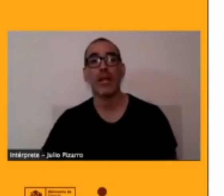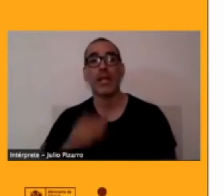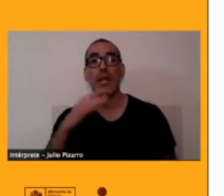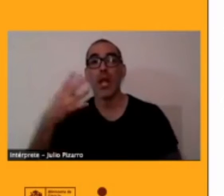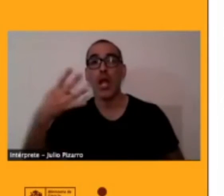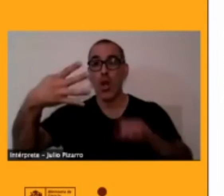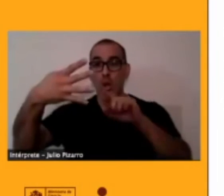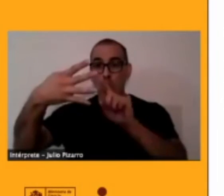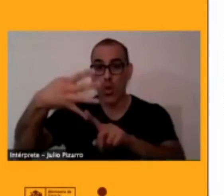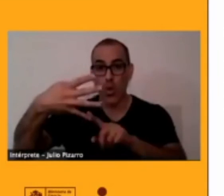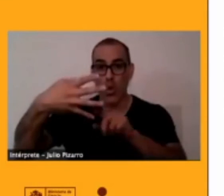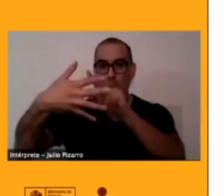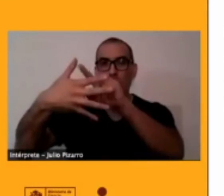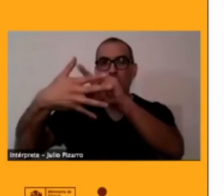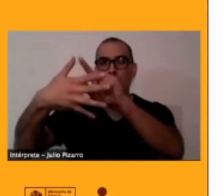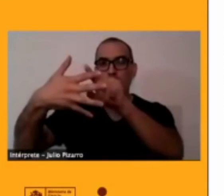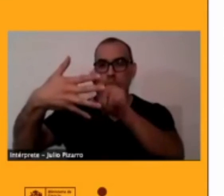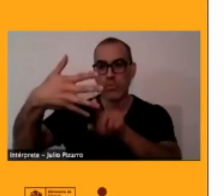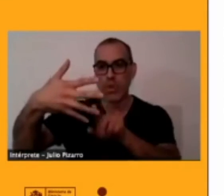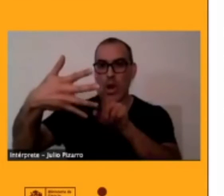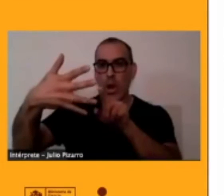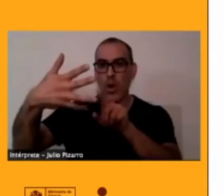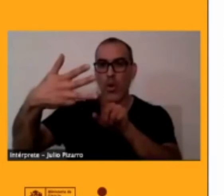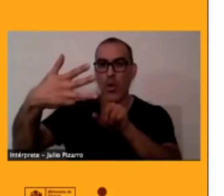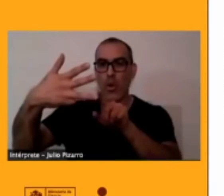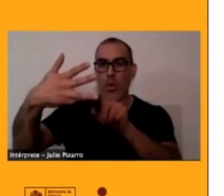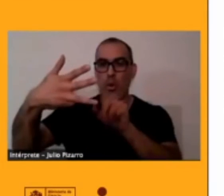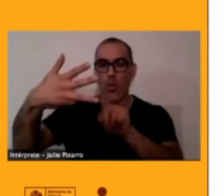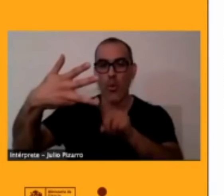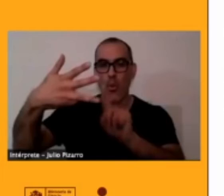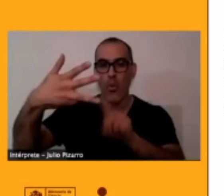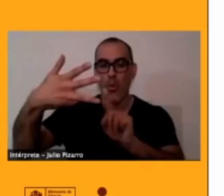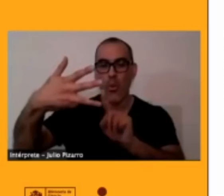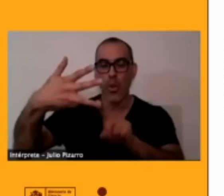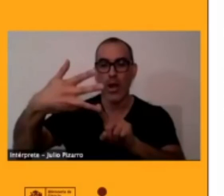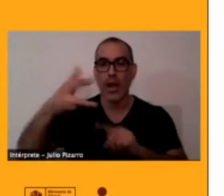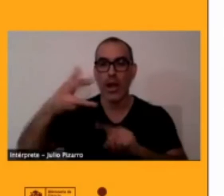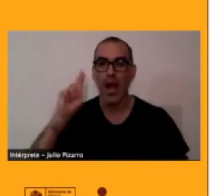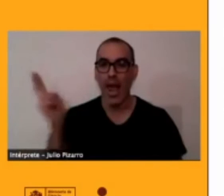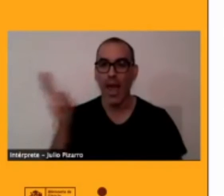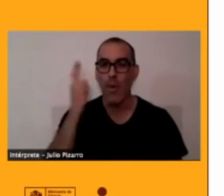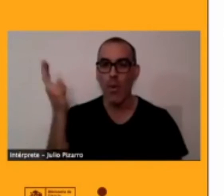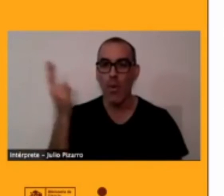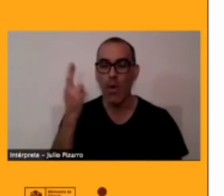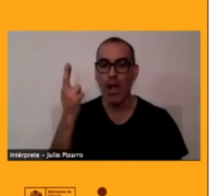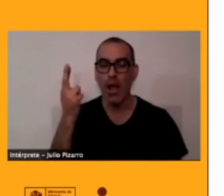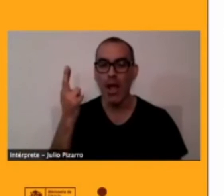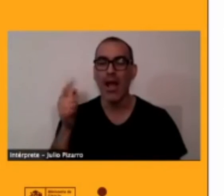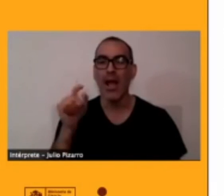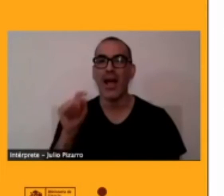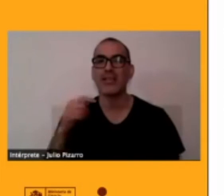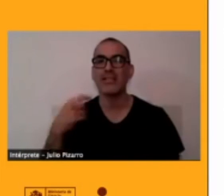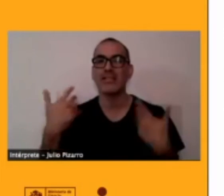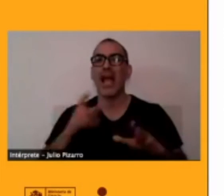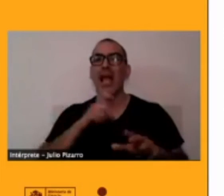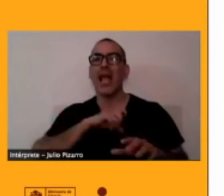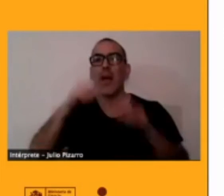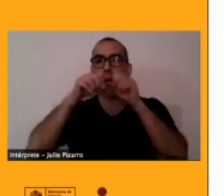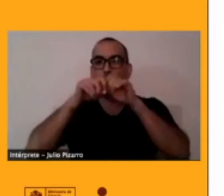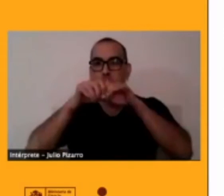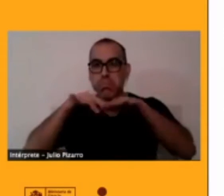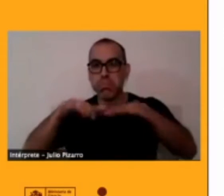el español ya está expandido en lo que sería el territorio nacional chileno de la República de Chile, y entonces, ¿para qué